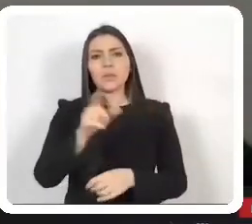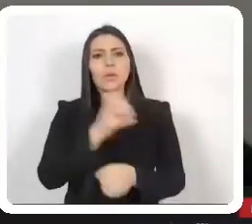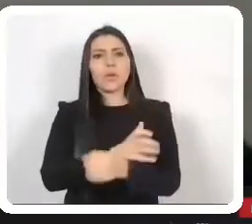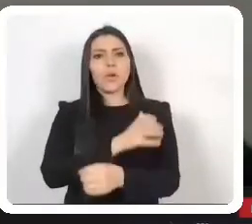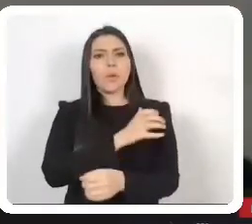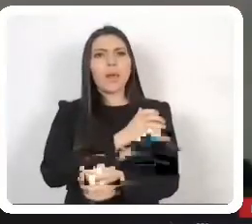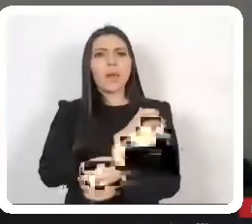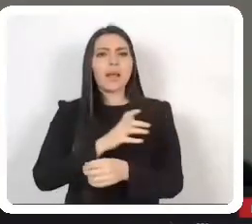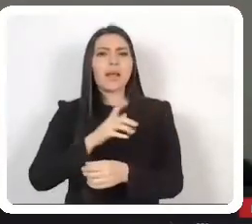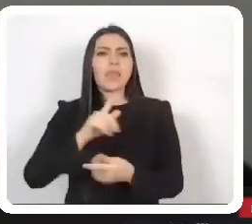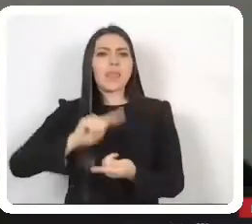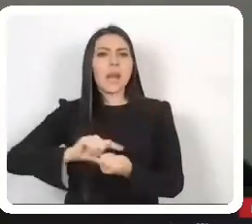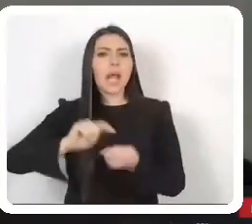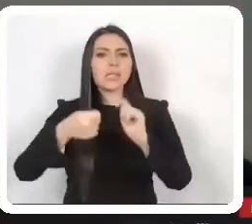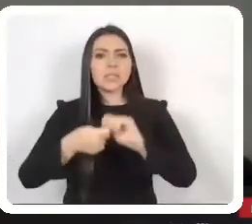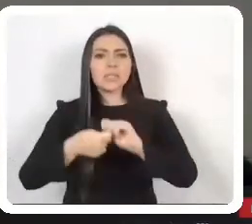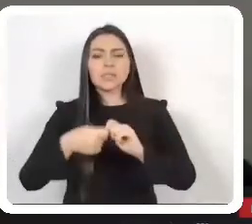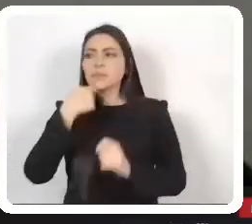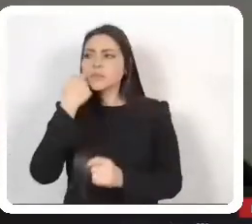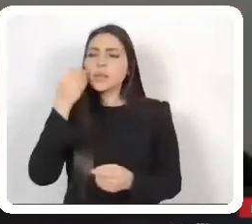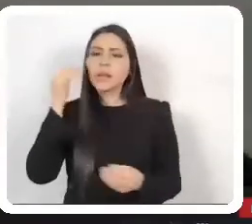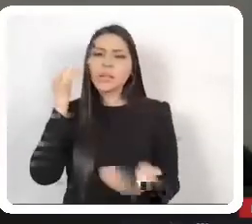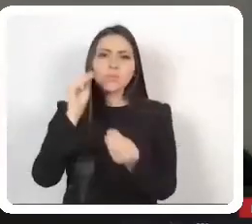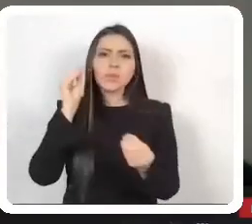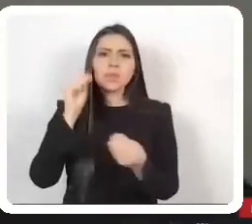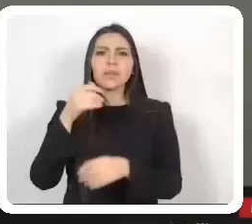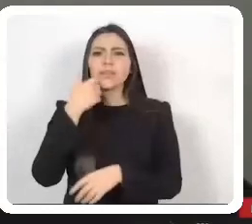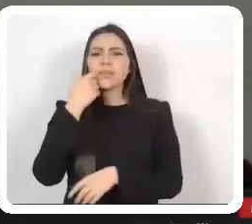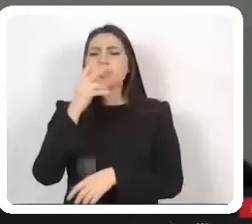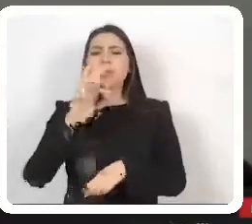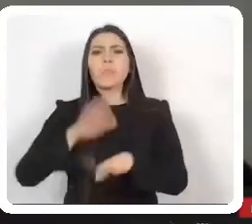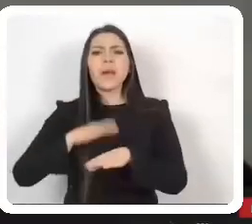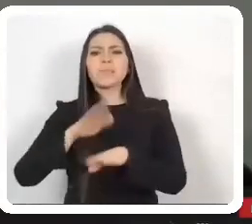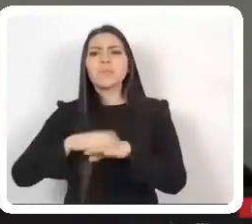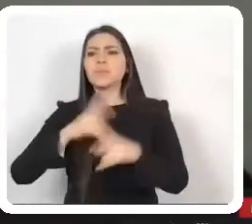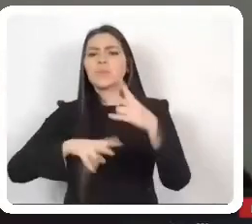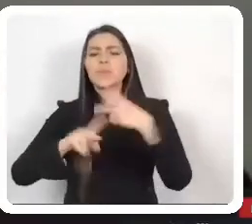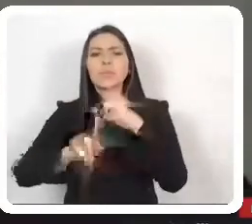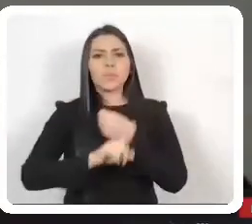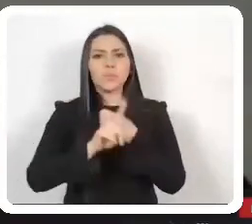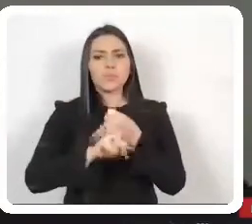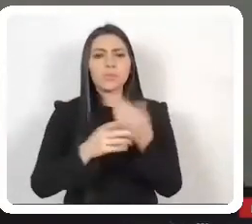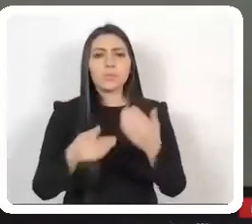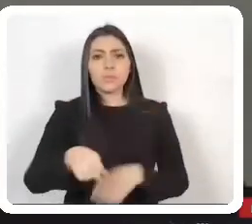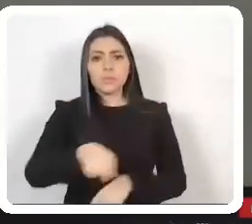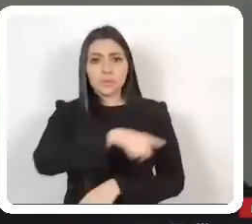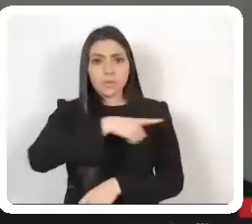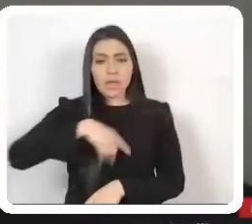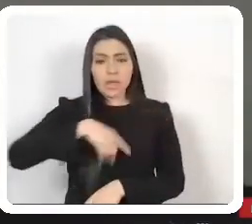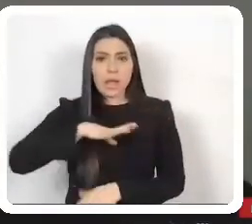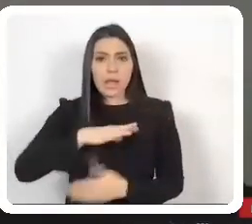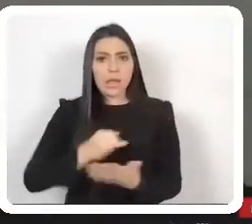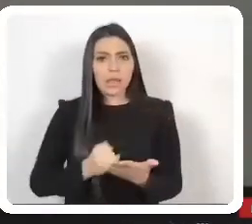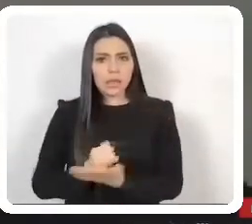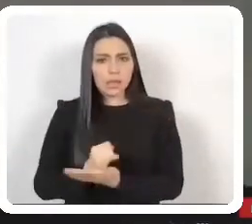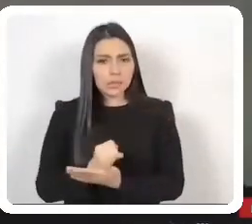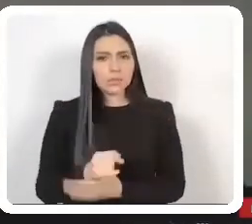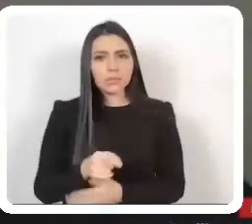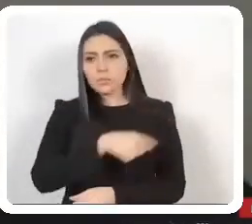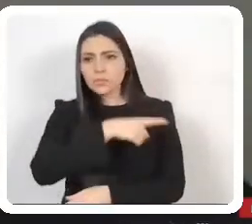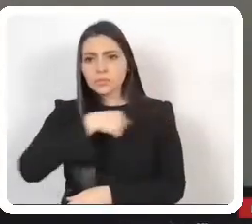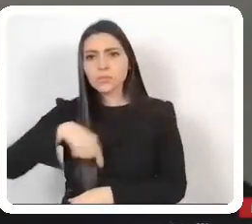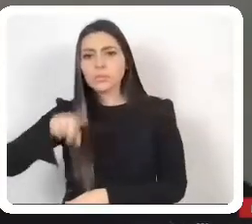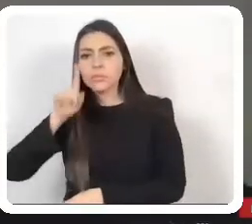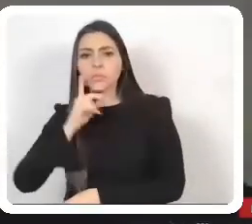y no provoquemos más problemas aquí, compañeros. La decisión la tenemos nosotras. Tenemos que llevarlos nosotras y nosotros.